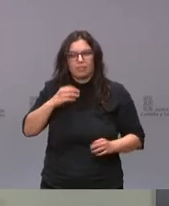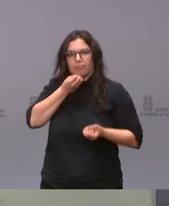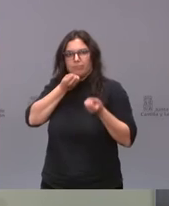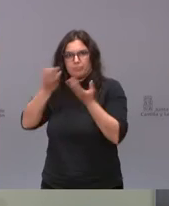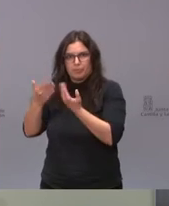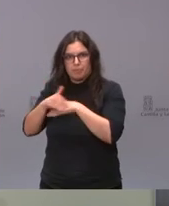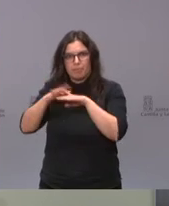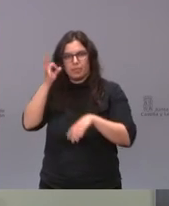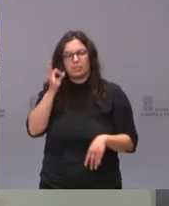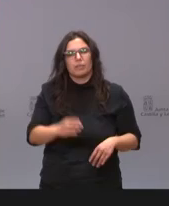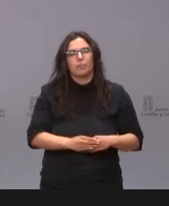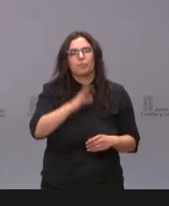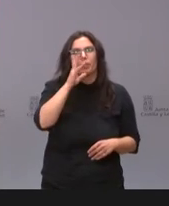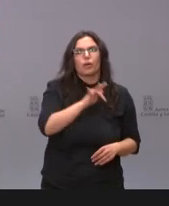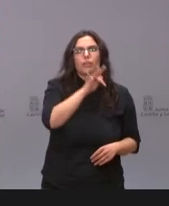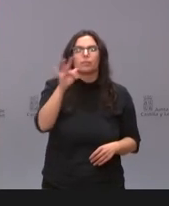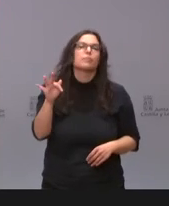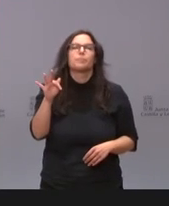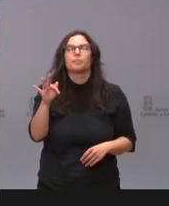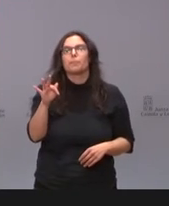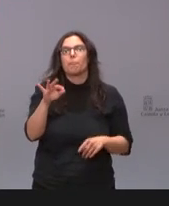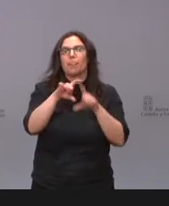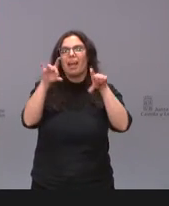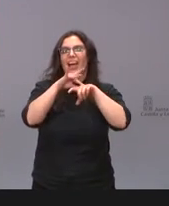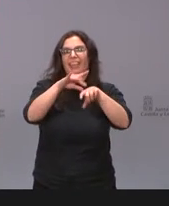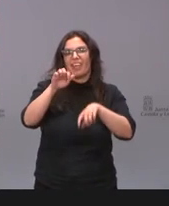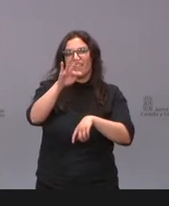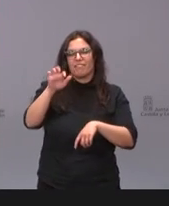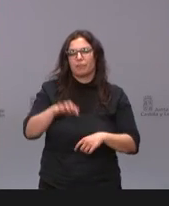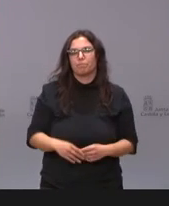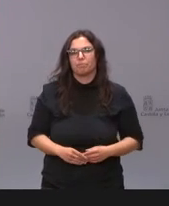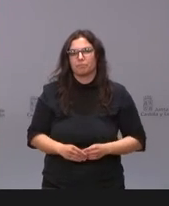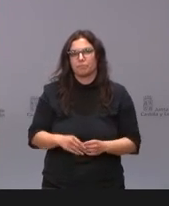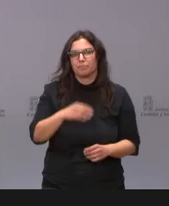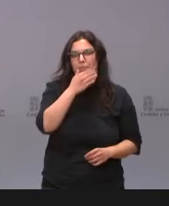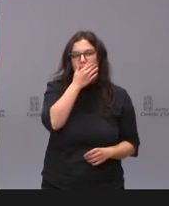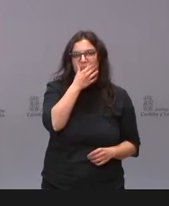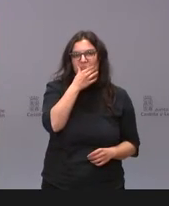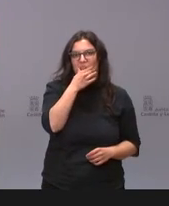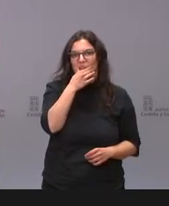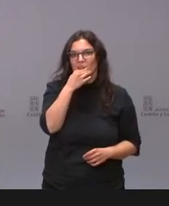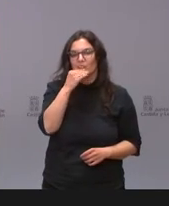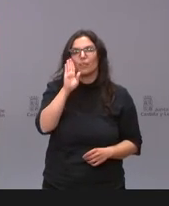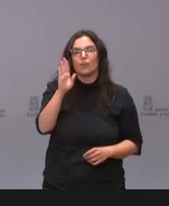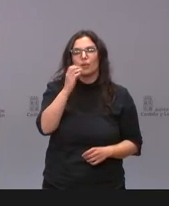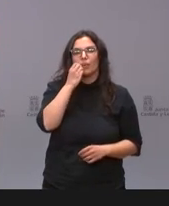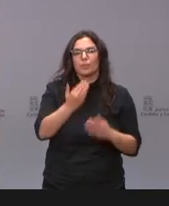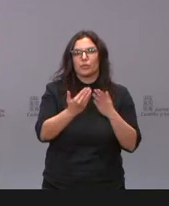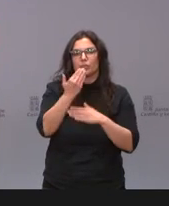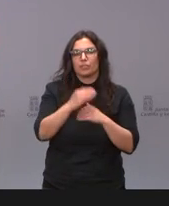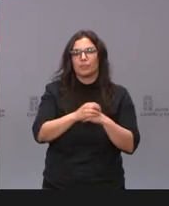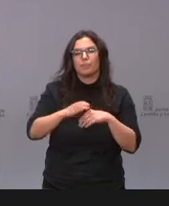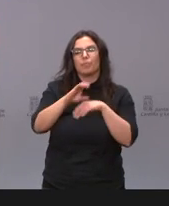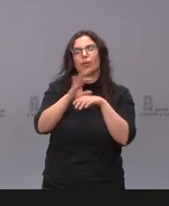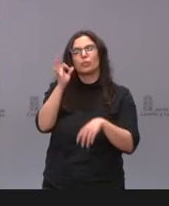damos la palabra ya a Óscar Rodríguez de la Agencia EC Óscar Hola buenas consejera